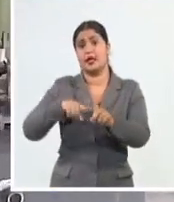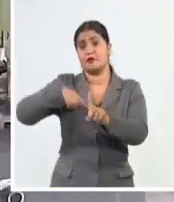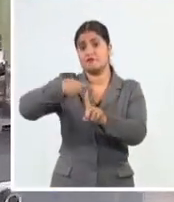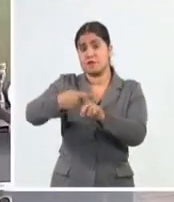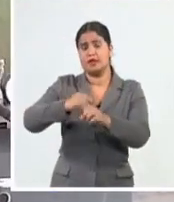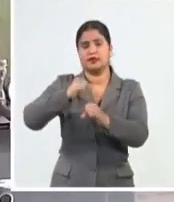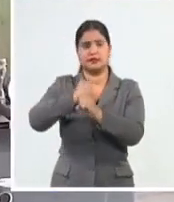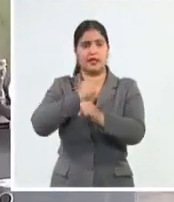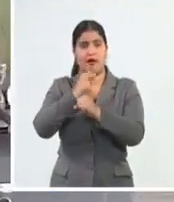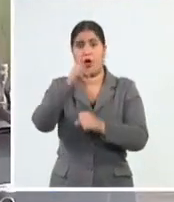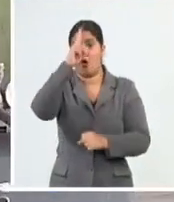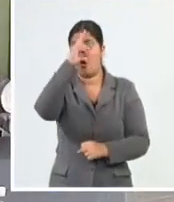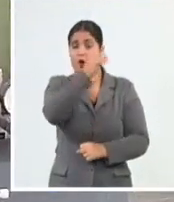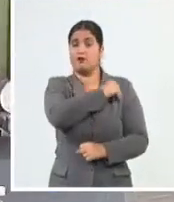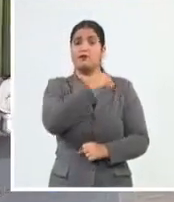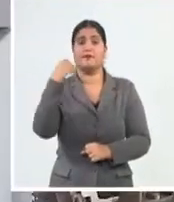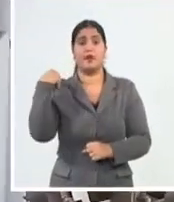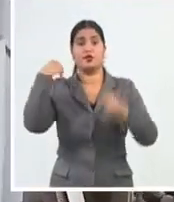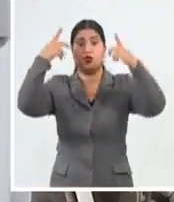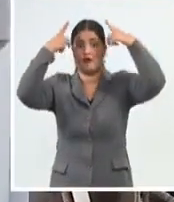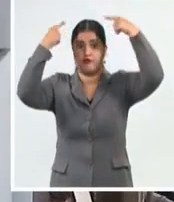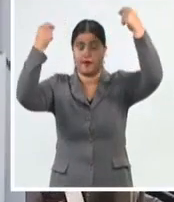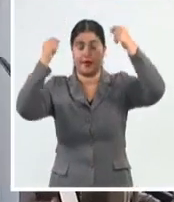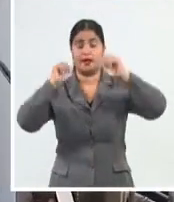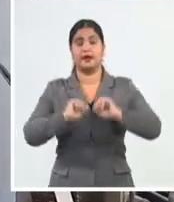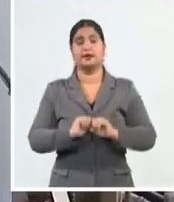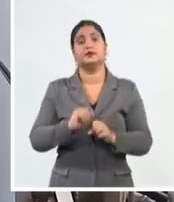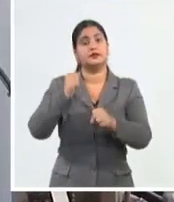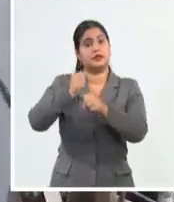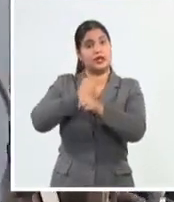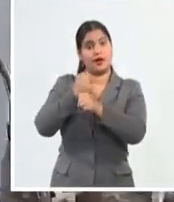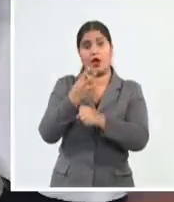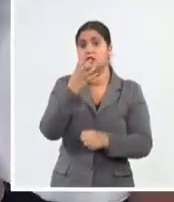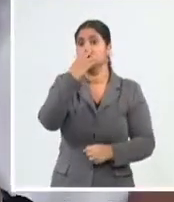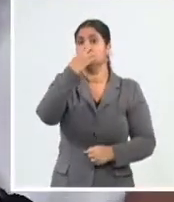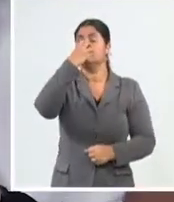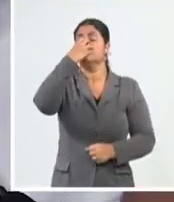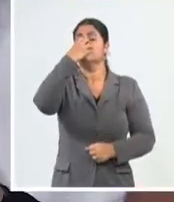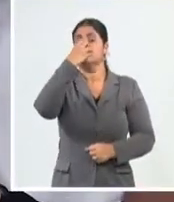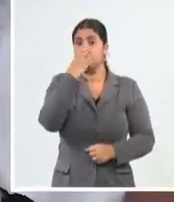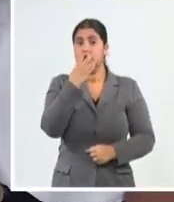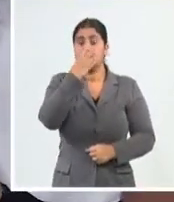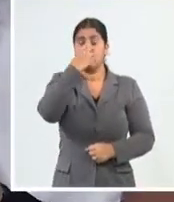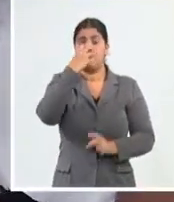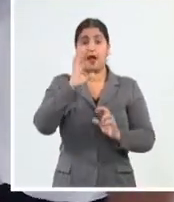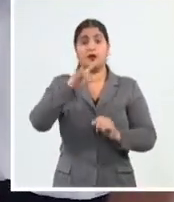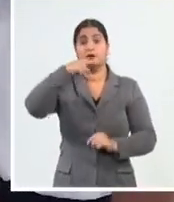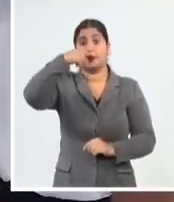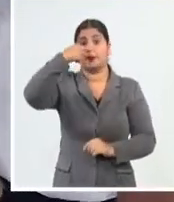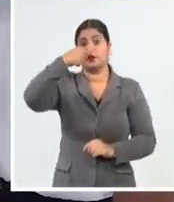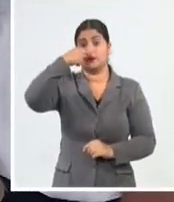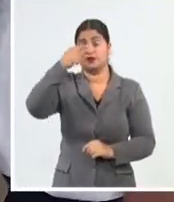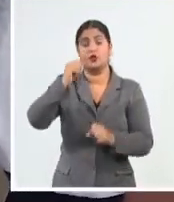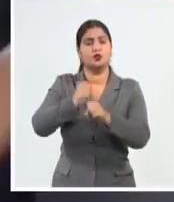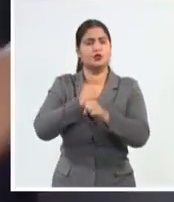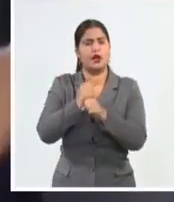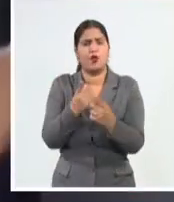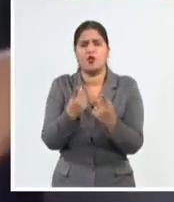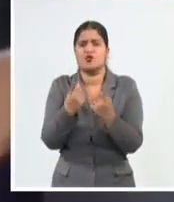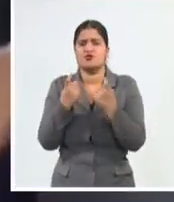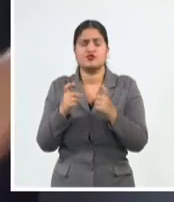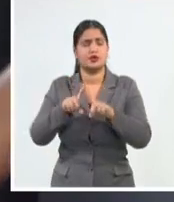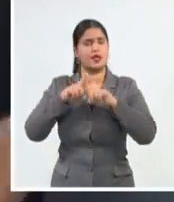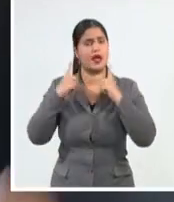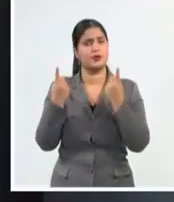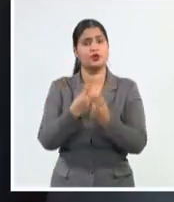el funcionamiento de la planta de limpieza y llenado de 12 balones de oxígeno en 24 horas y las estrategias para la atención a los pacientes de